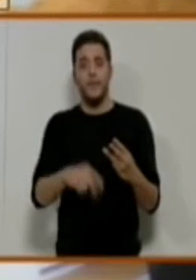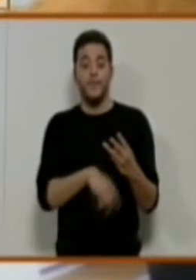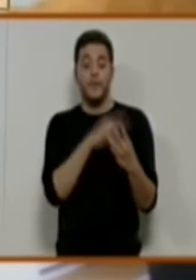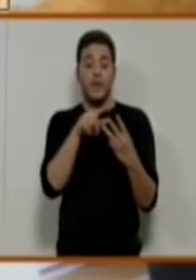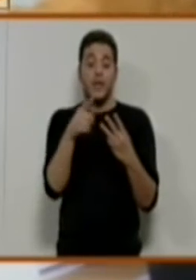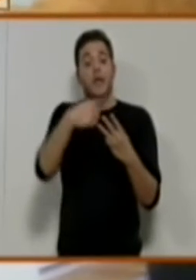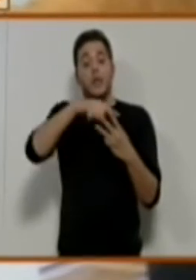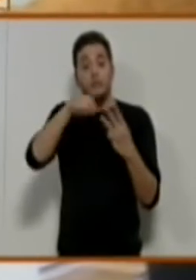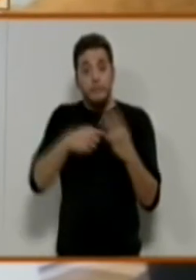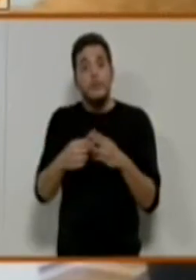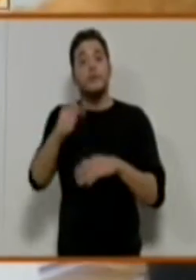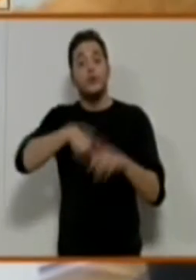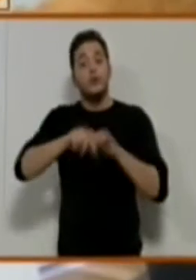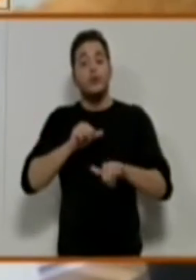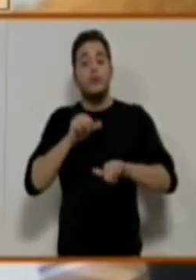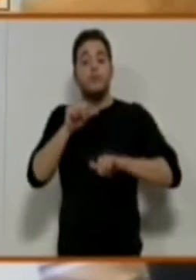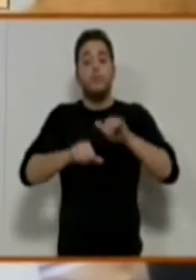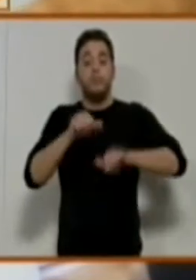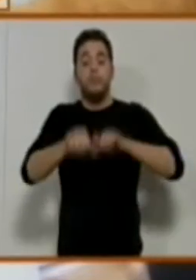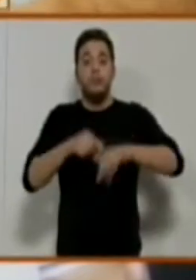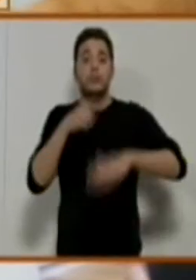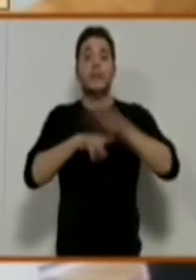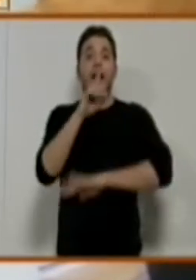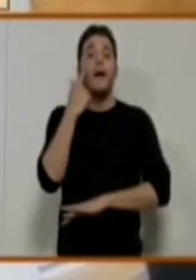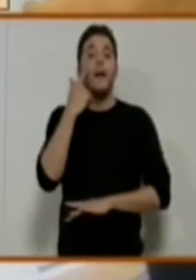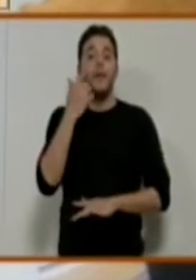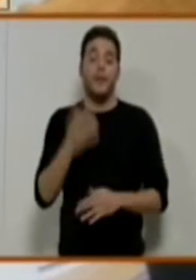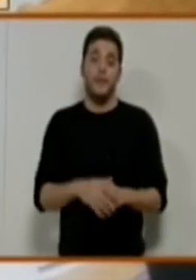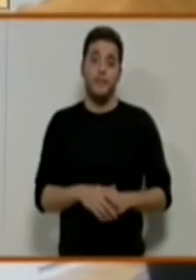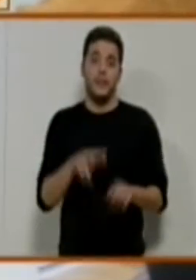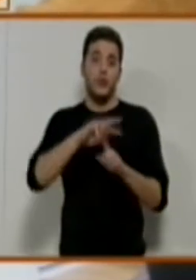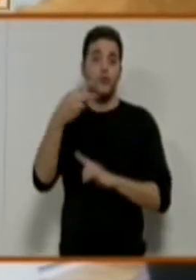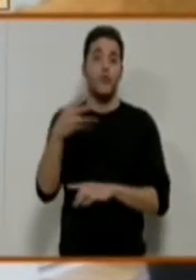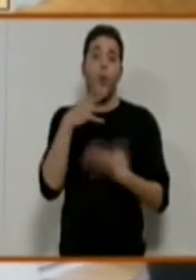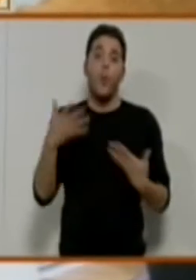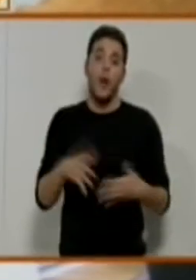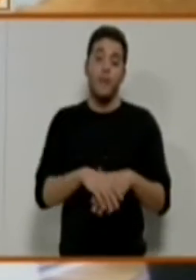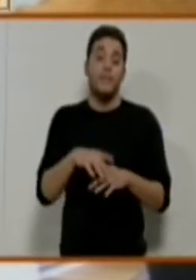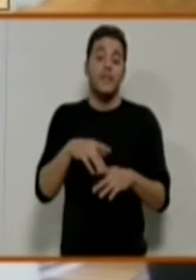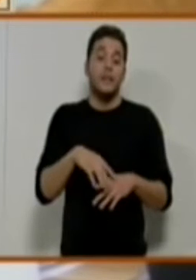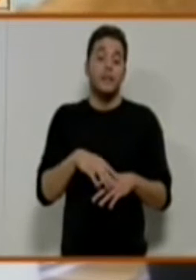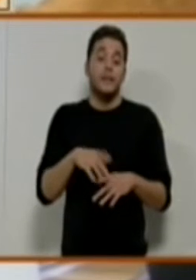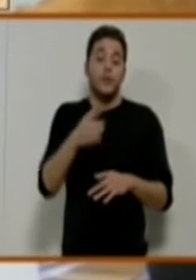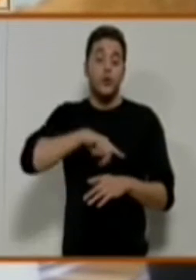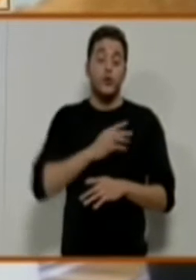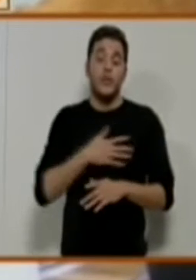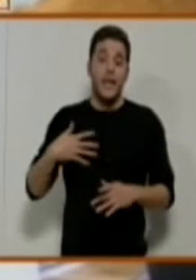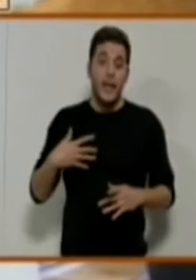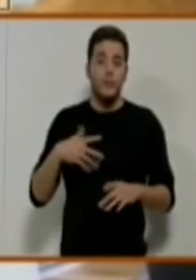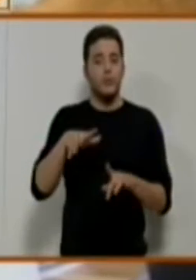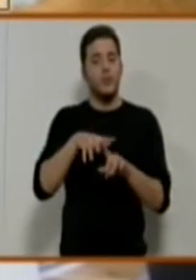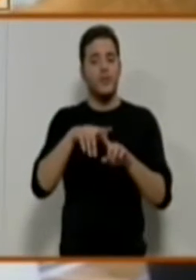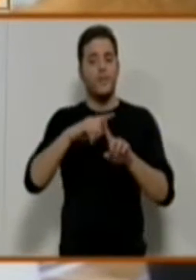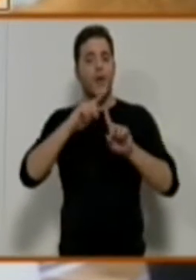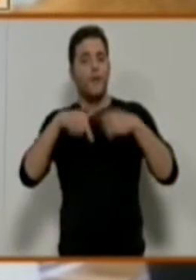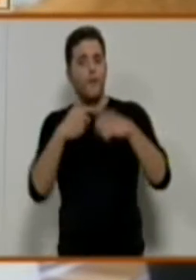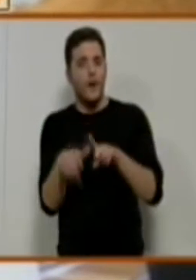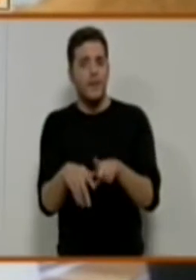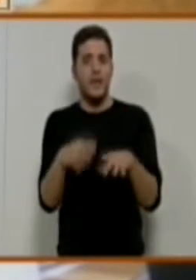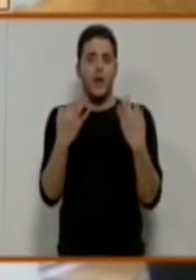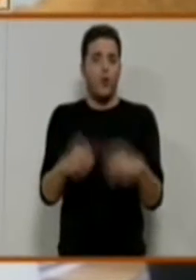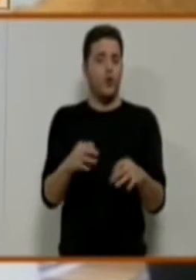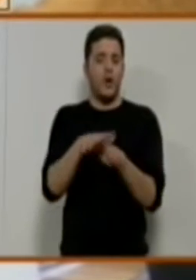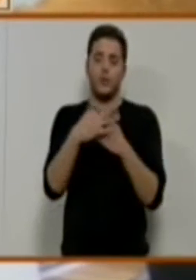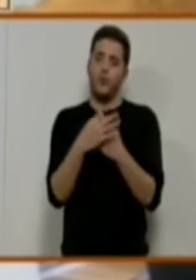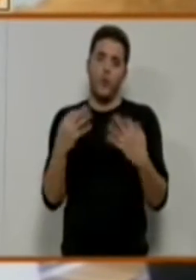resultados da. La idea es que consigan las cinco familias normalizar su situación, conseguir la vivienda